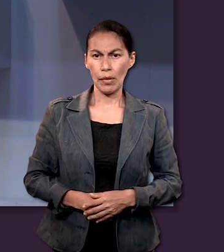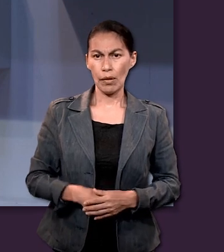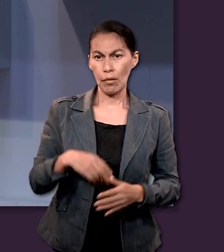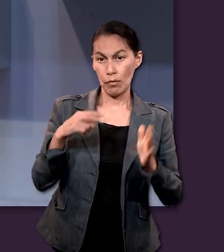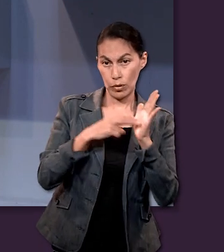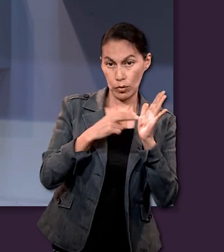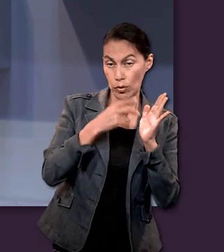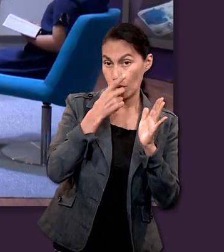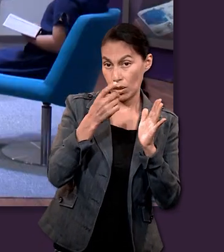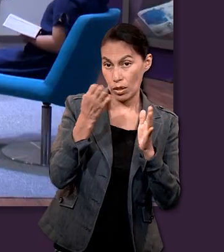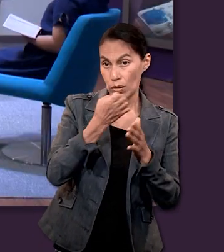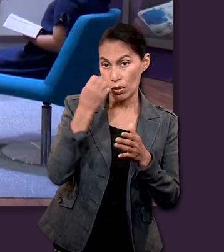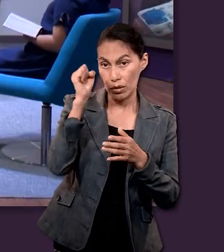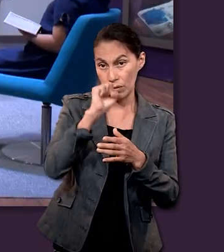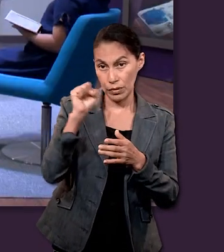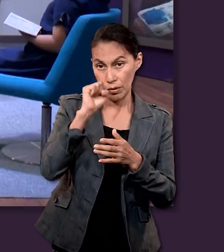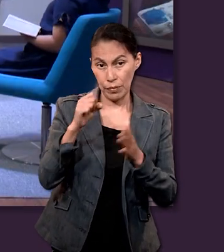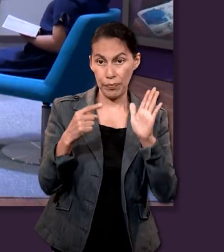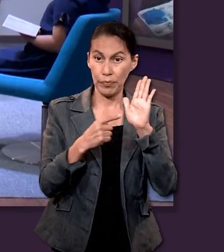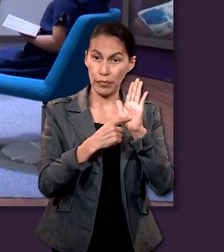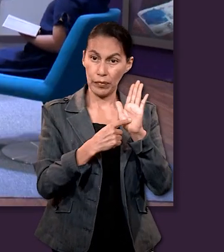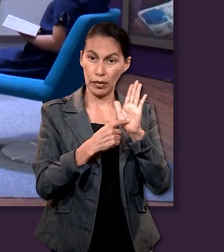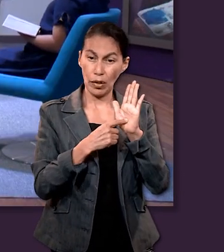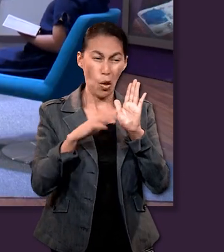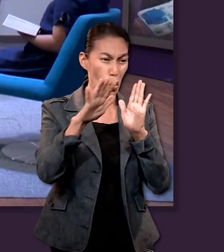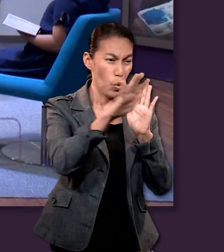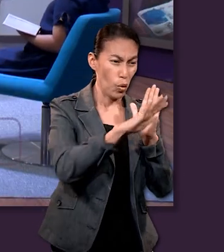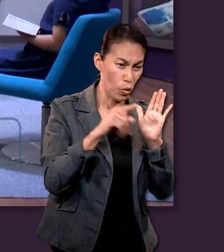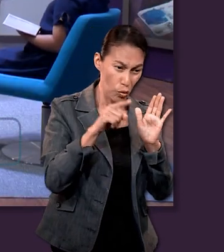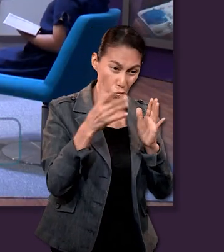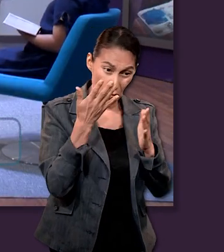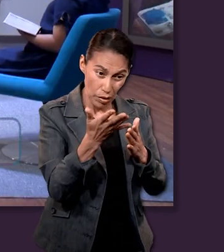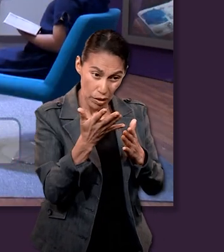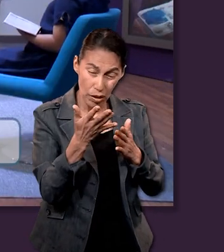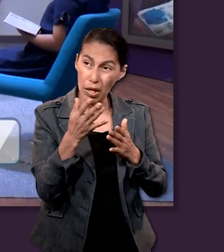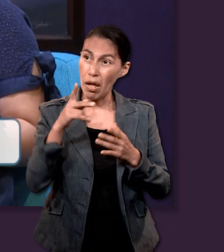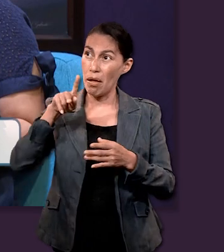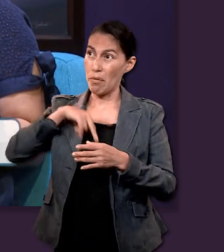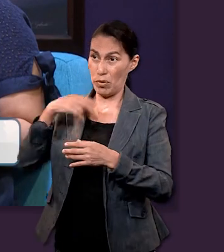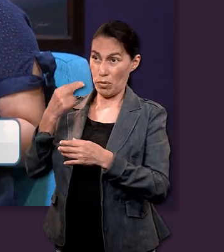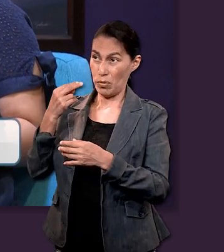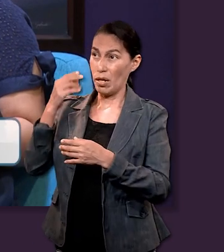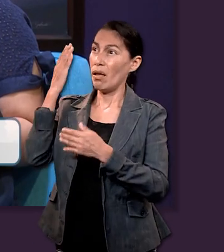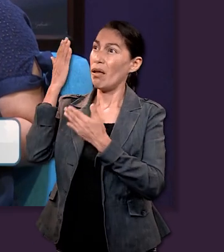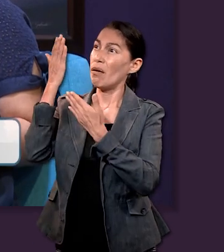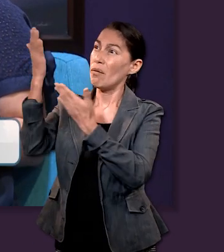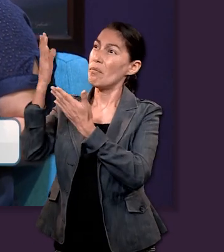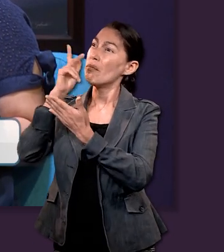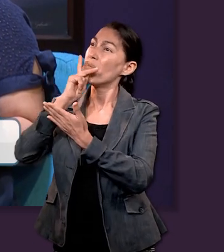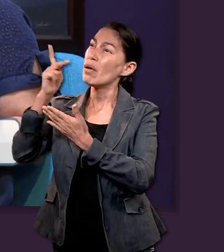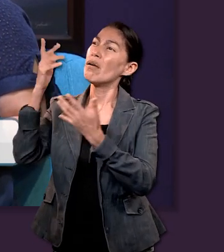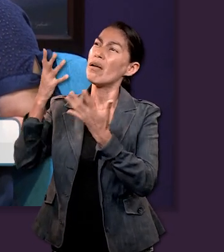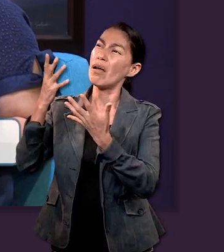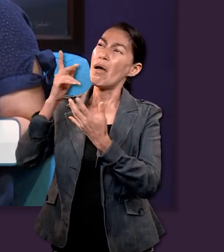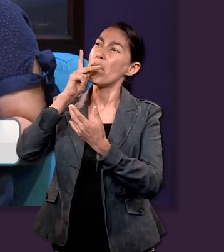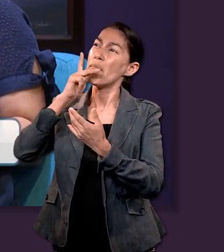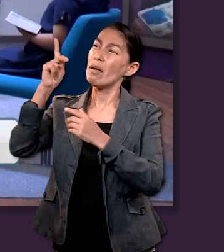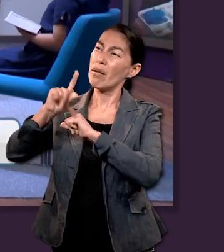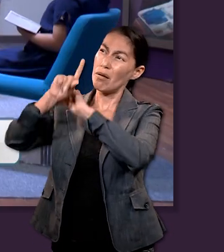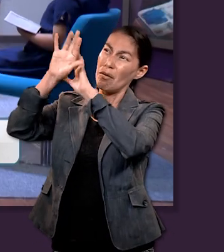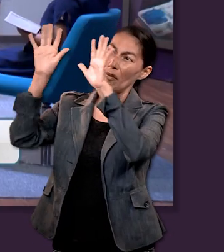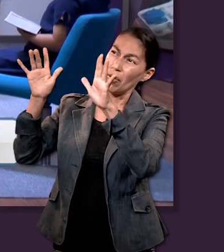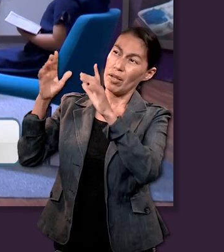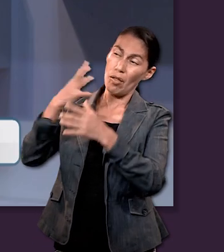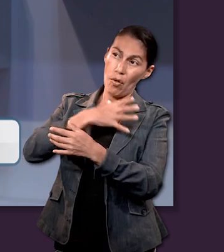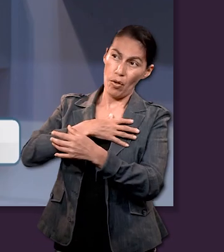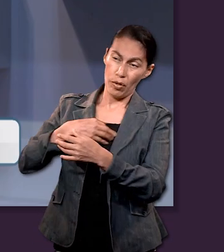versículo en el que hace énfasis la escuela sabáutica dice, Y todo lo que pidieres el Padre en mi nombre lo haré, para que el Padre sea